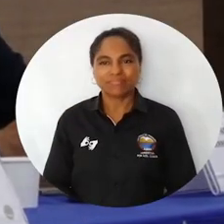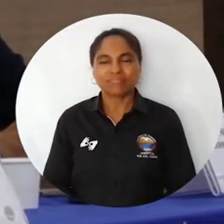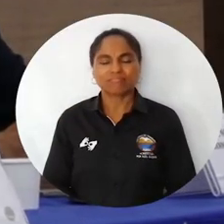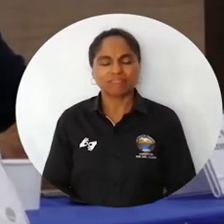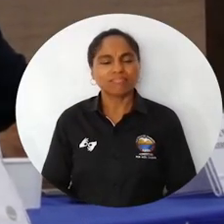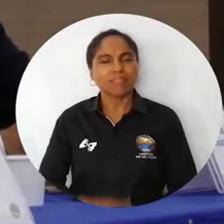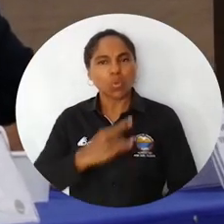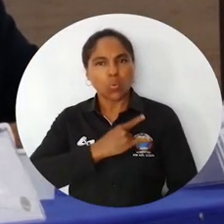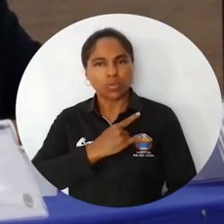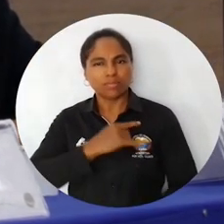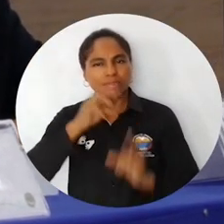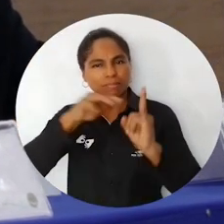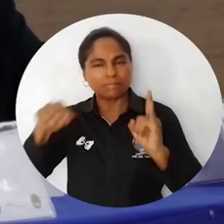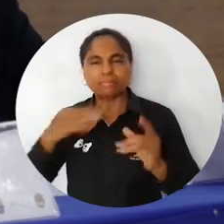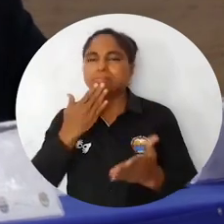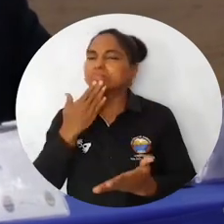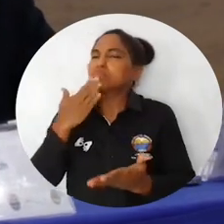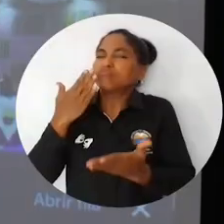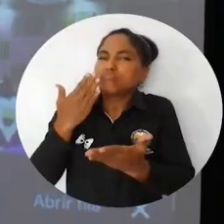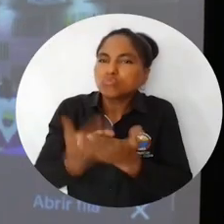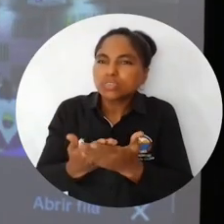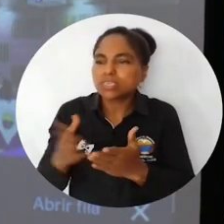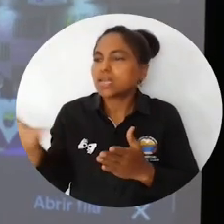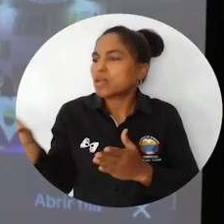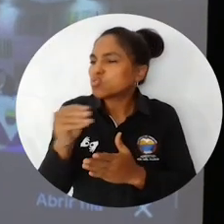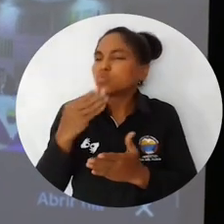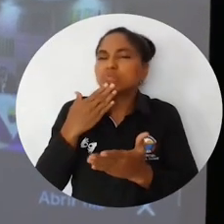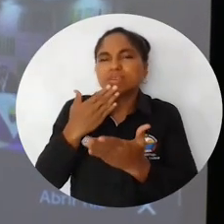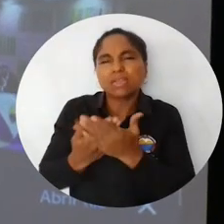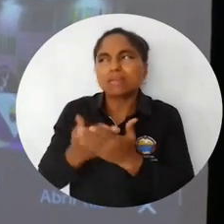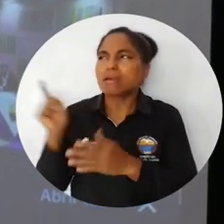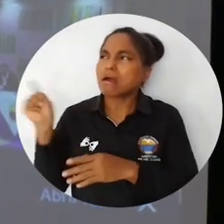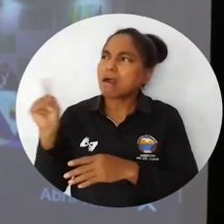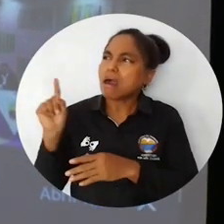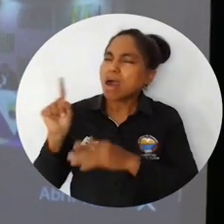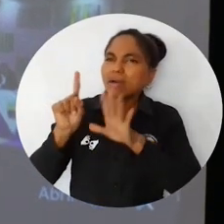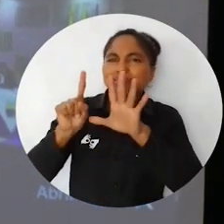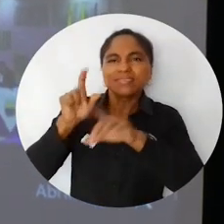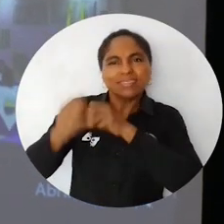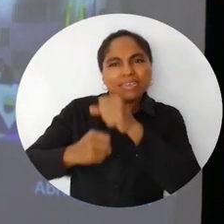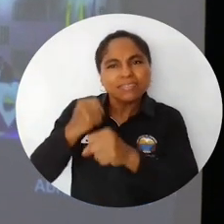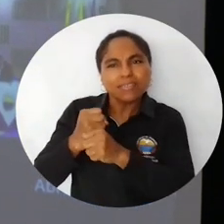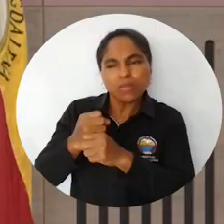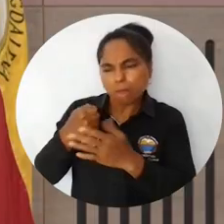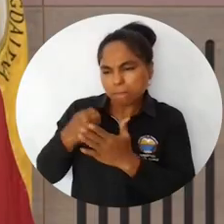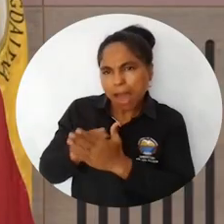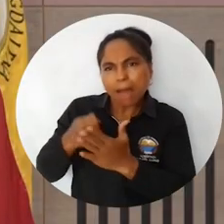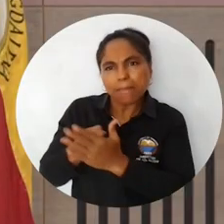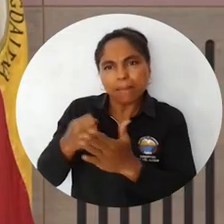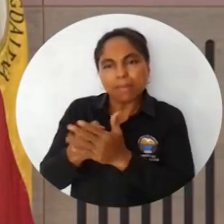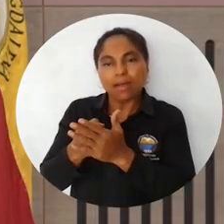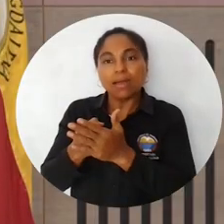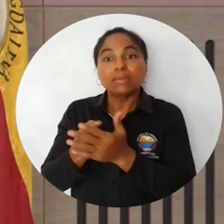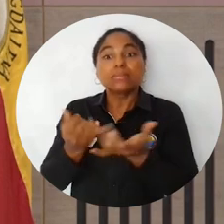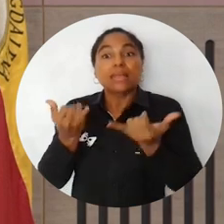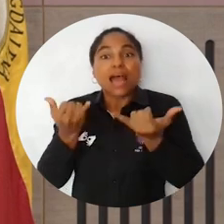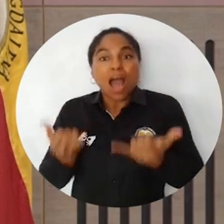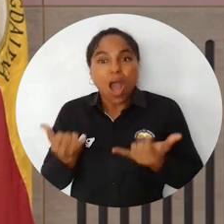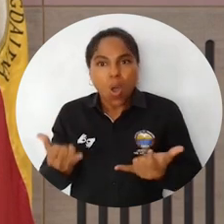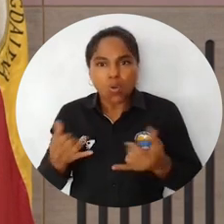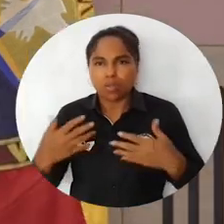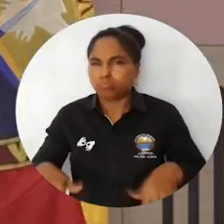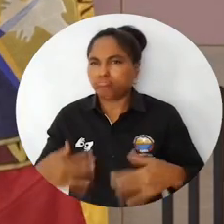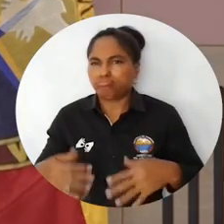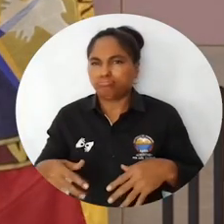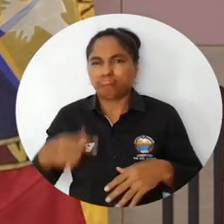Agradecer el trabajo de la universidad, de todo nuestro equipo, que ha hecho posible algo en lo que hemos venido trabajando hace cerca de seis años, desde que estamos al frente de la institución